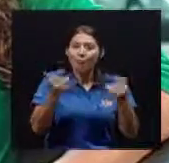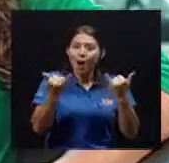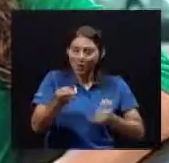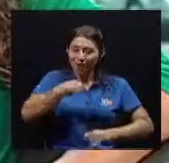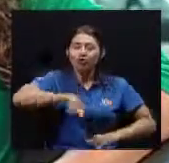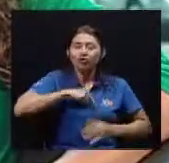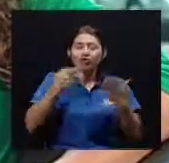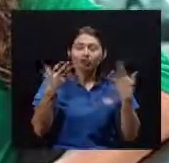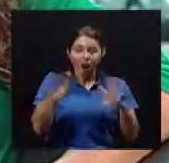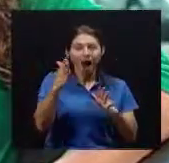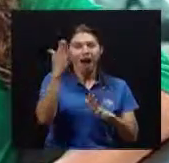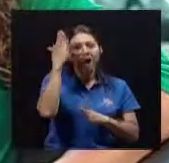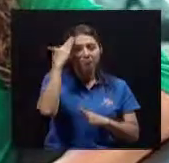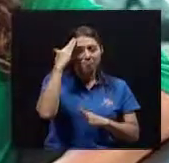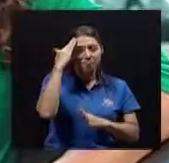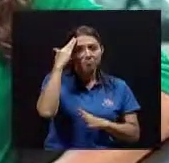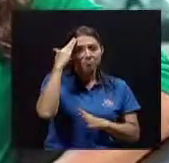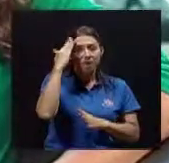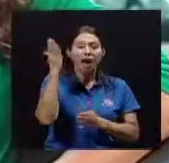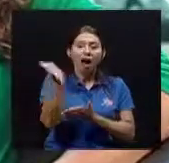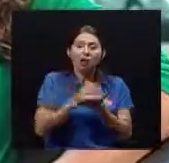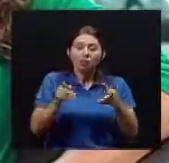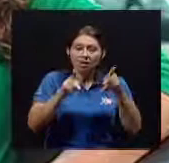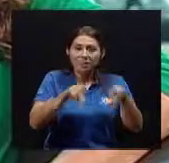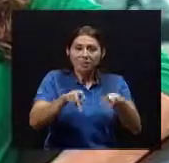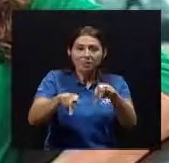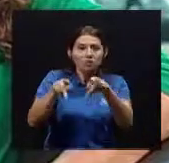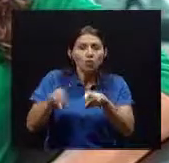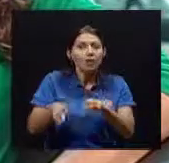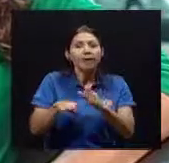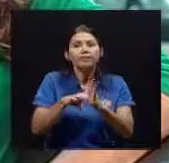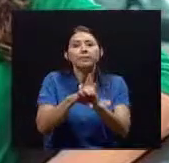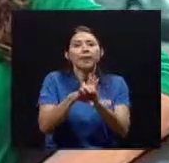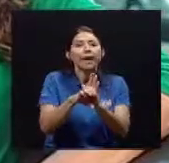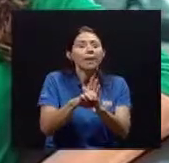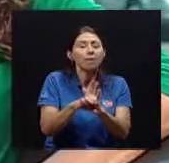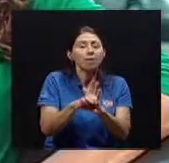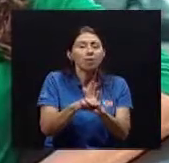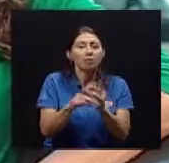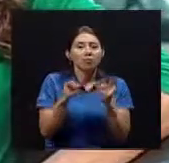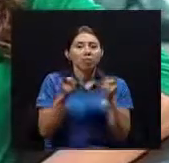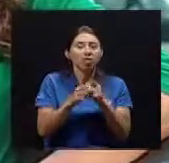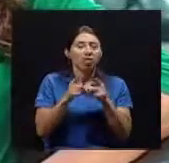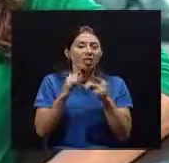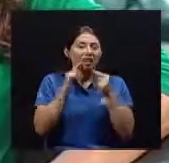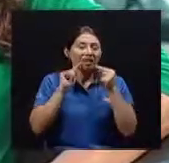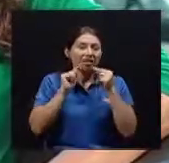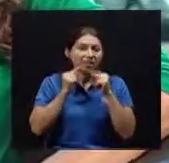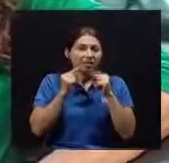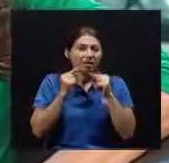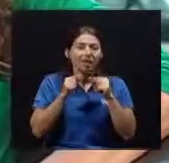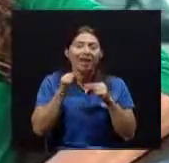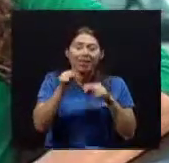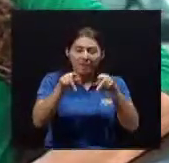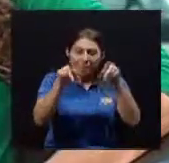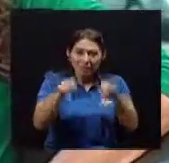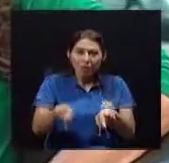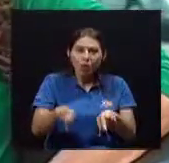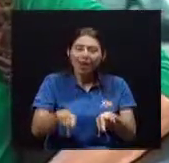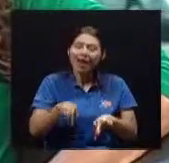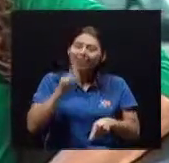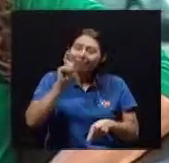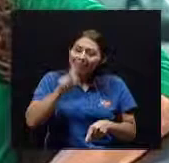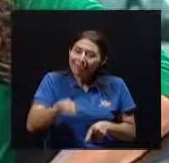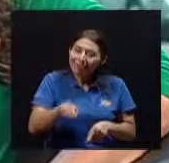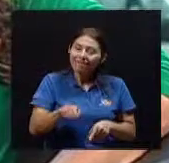Muy claro Hay pacientes Que tienen Que tener Que son susceptibles Por ejemplo A caries dental Tiene que estar Más